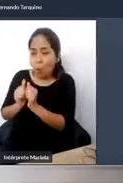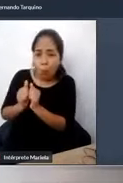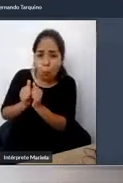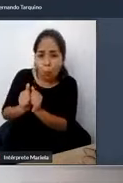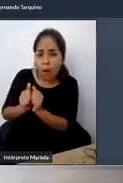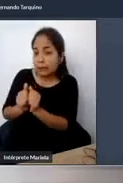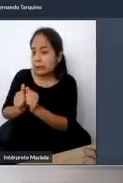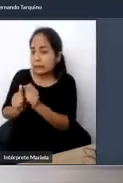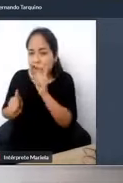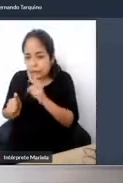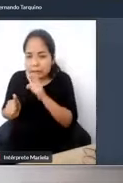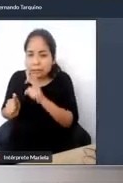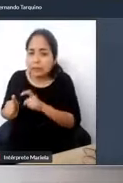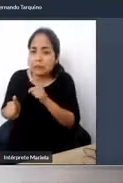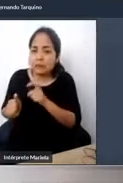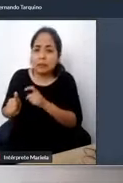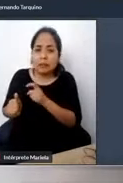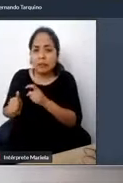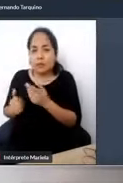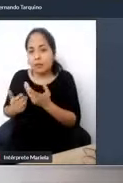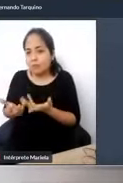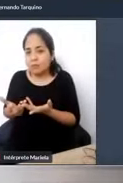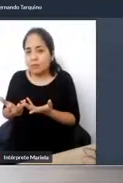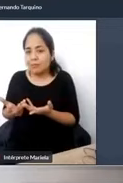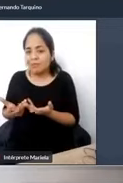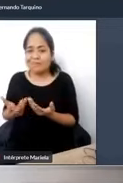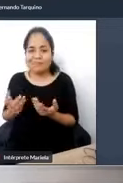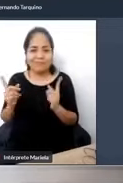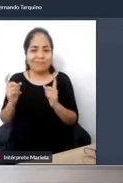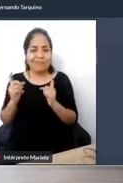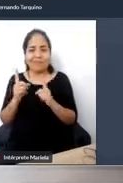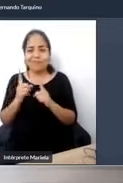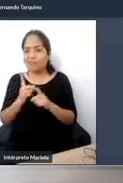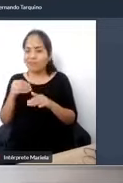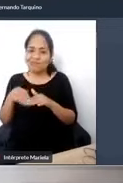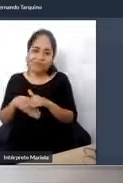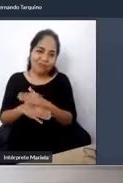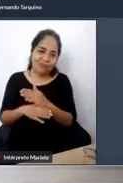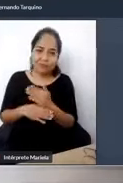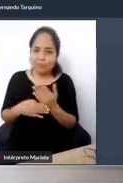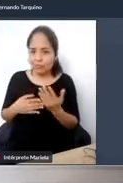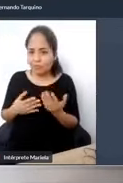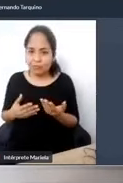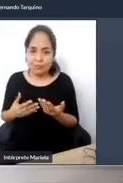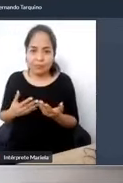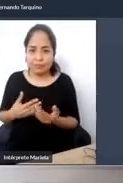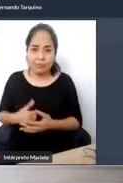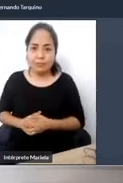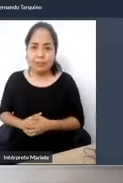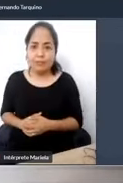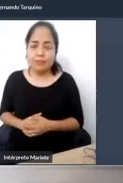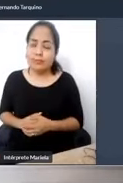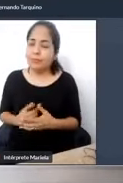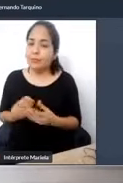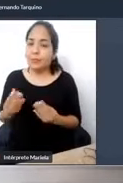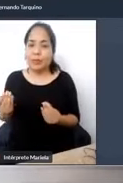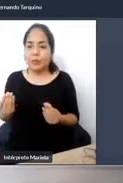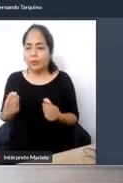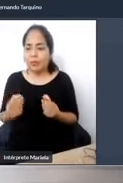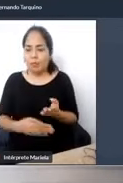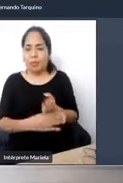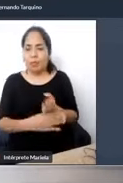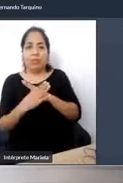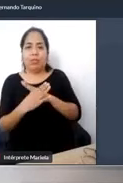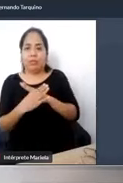no tienen, prácticamente tienen una privación del sistema de